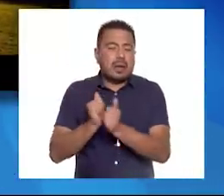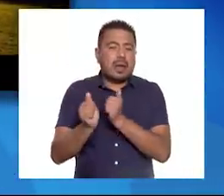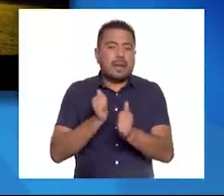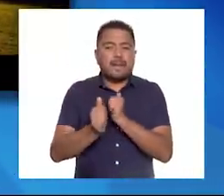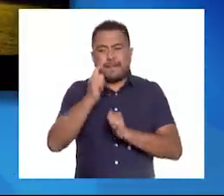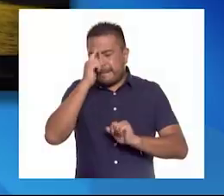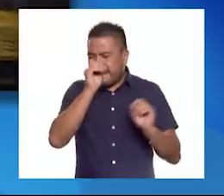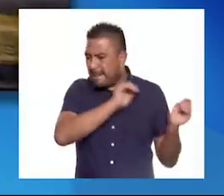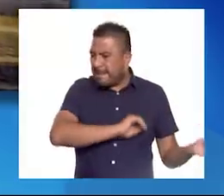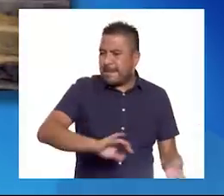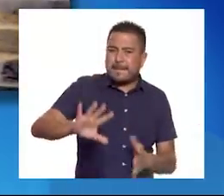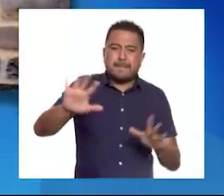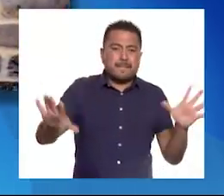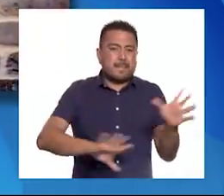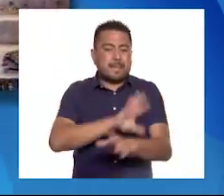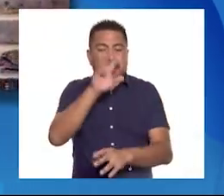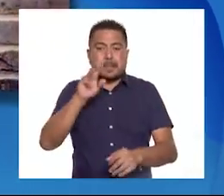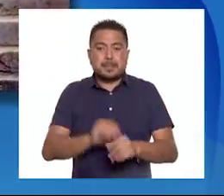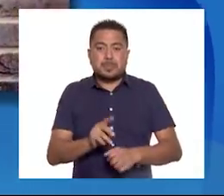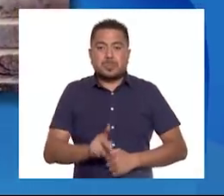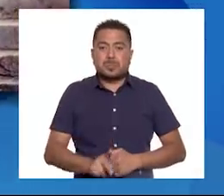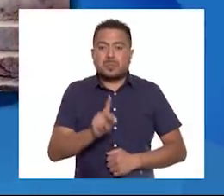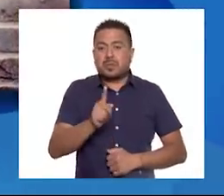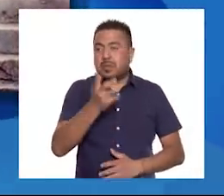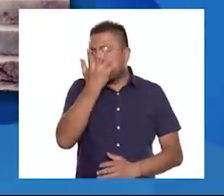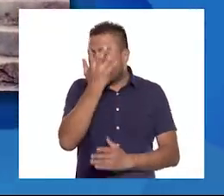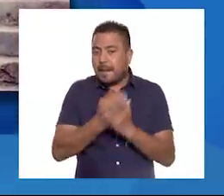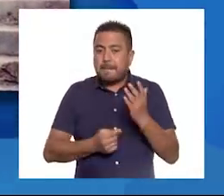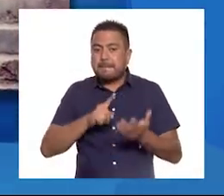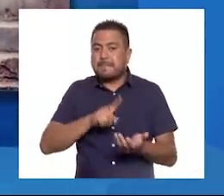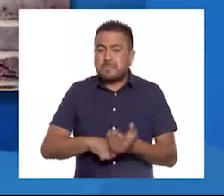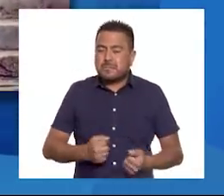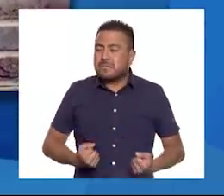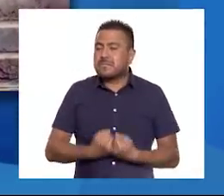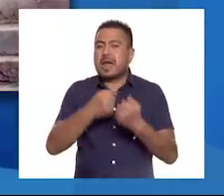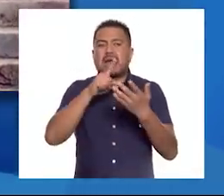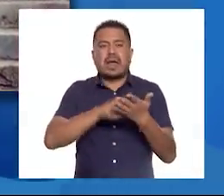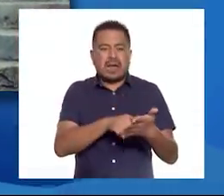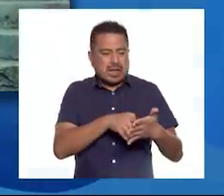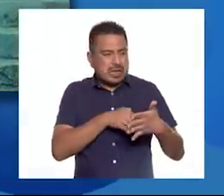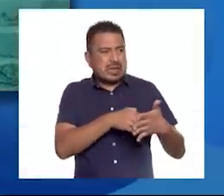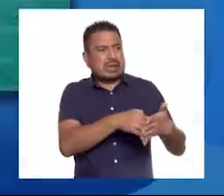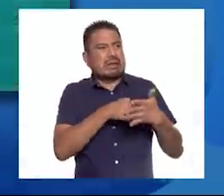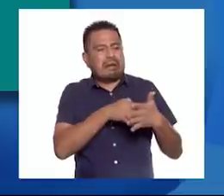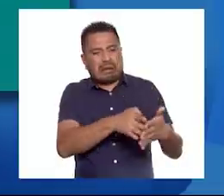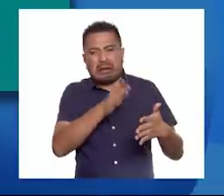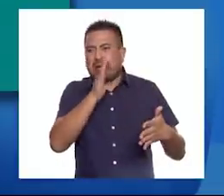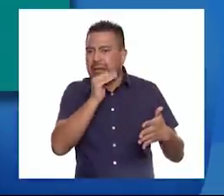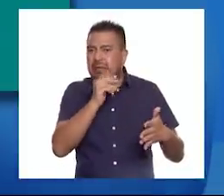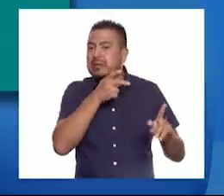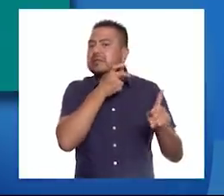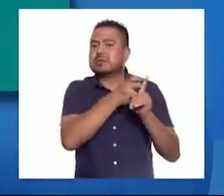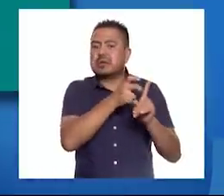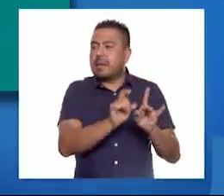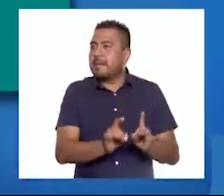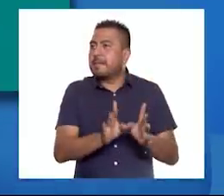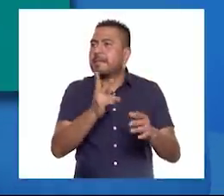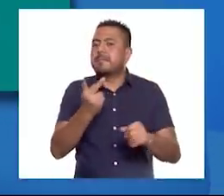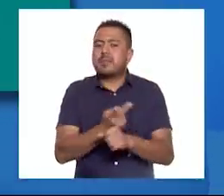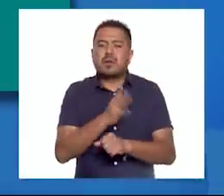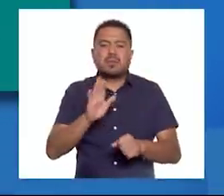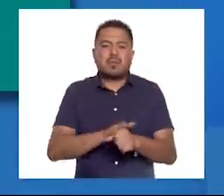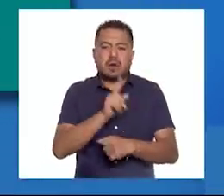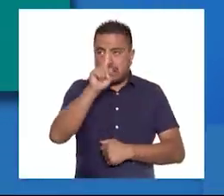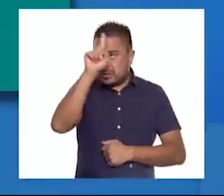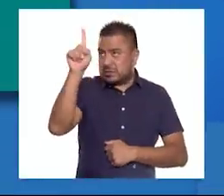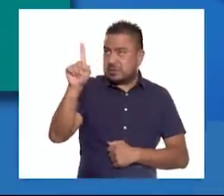dejarlo todo botado. Pero en la huida, chocaremos con una pared que nos cierra el paso y eso ocurre porque la